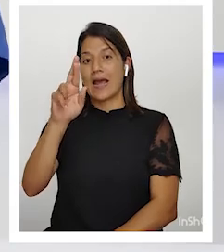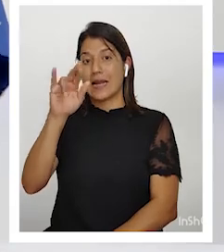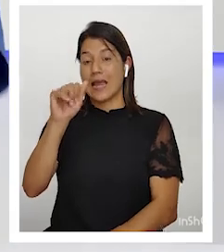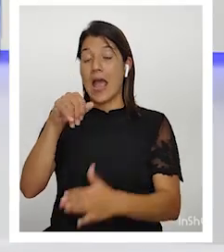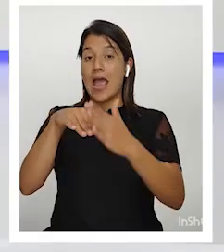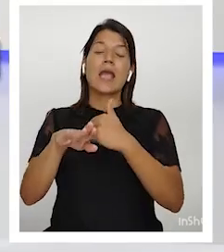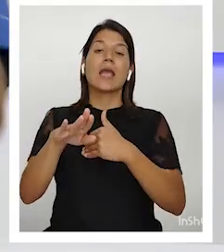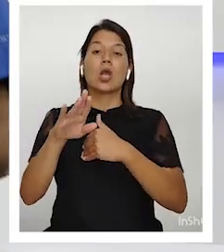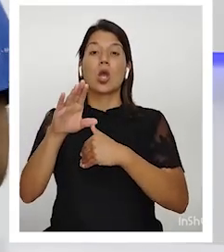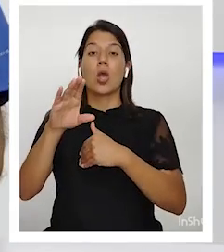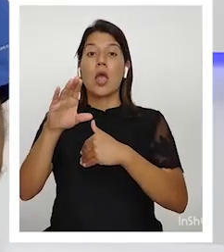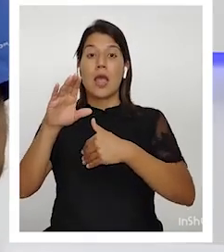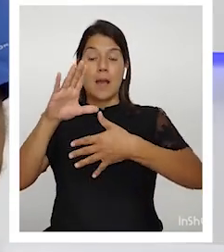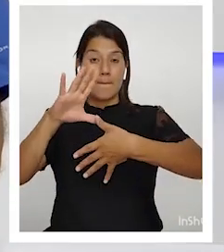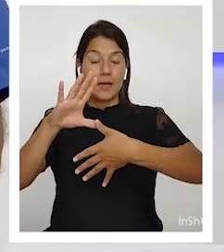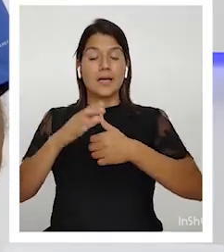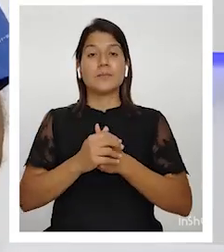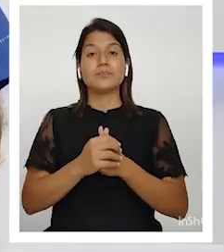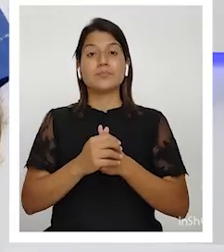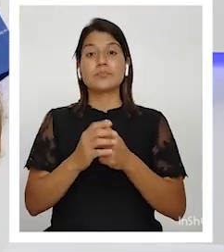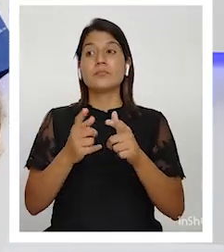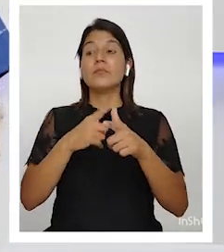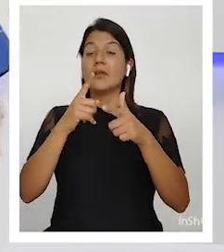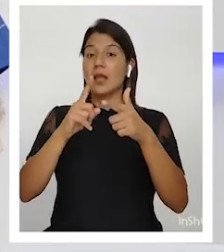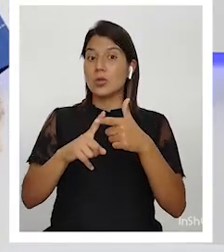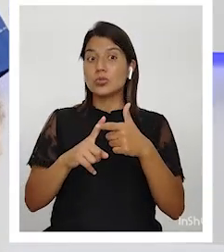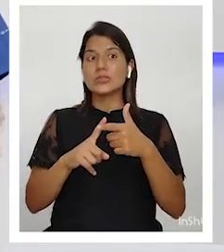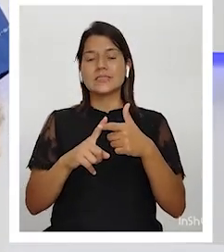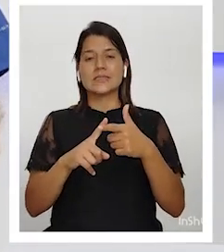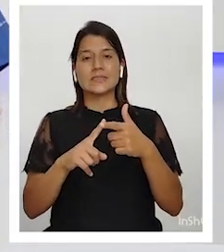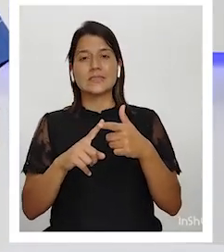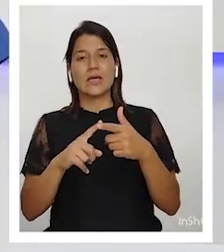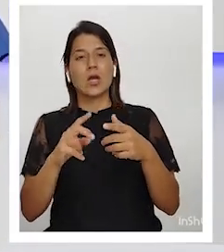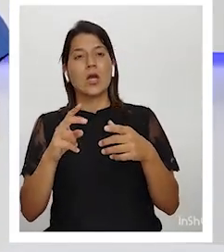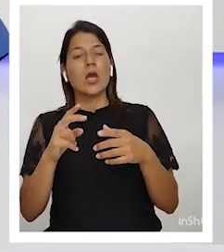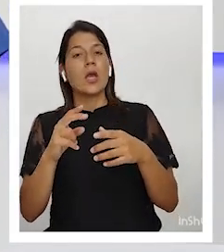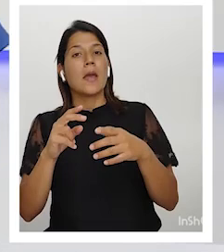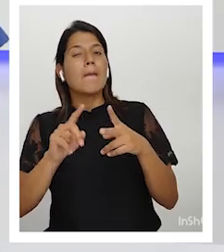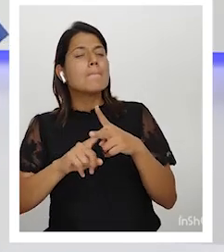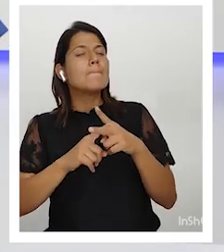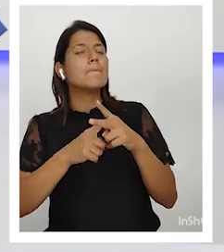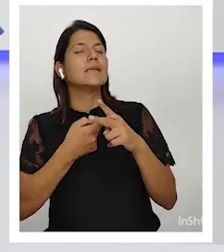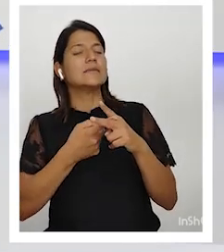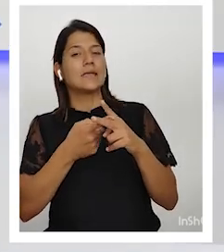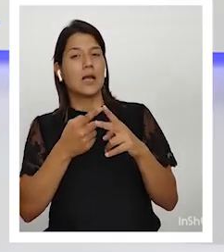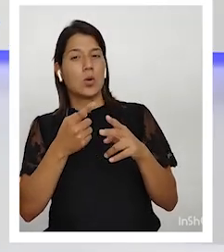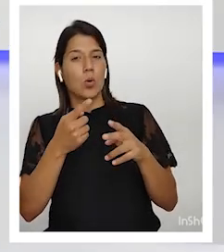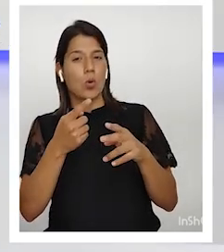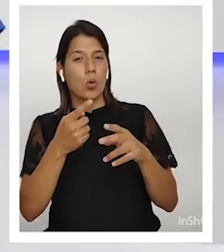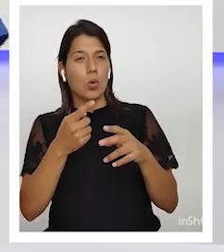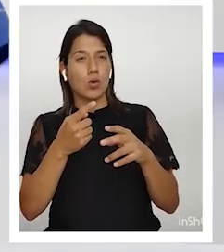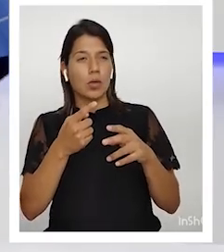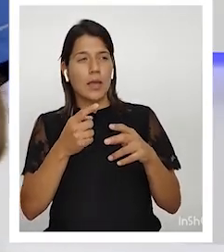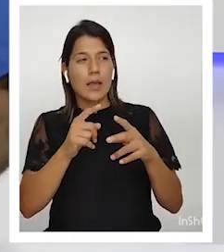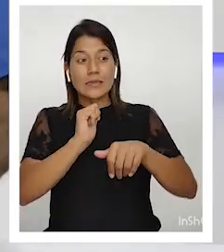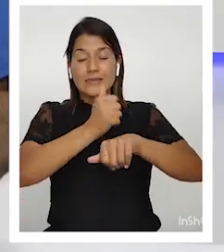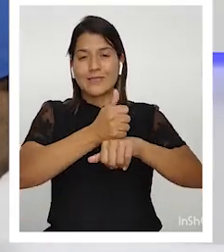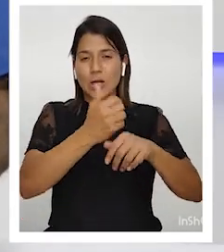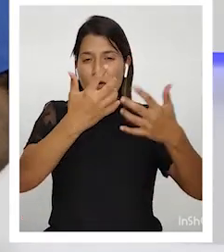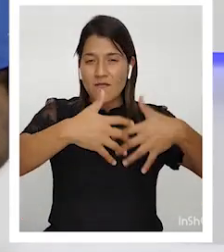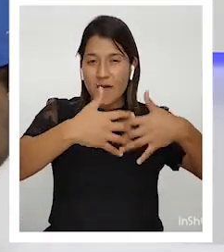se metió una plata para esto, que se estaba usando para hacer negocios entre amiguitos.